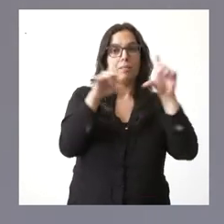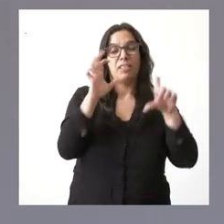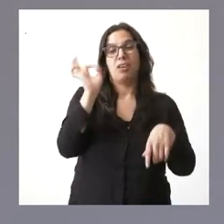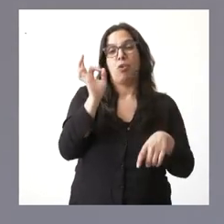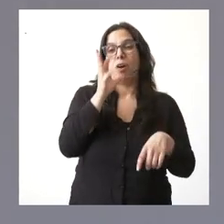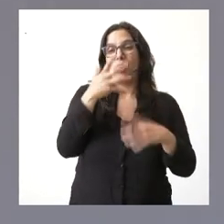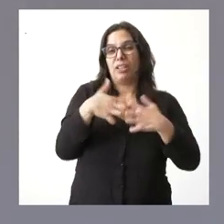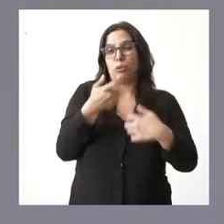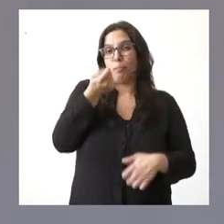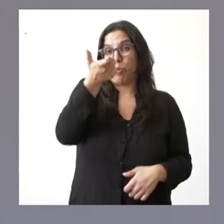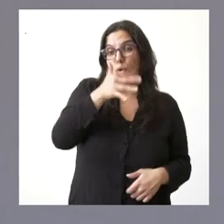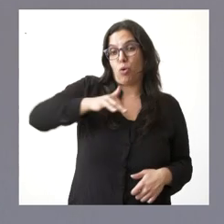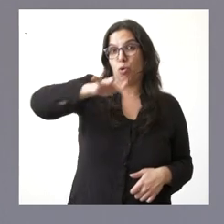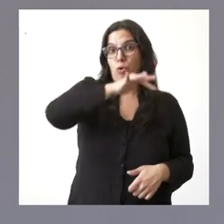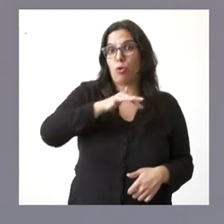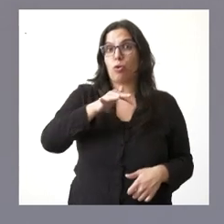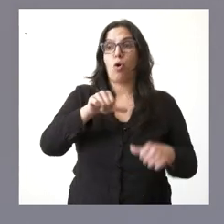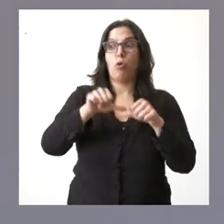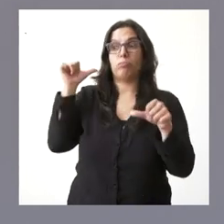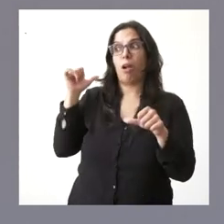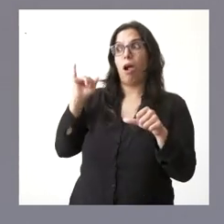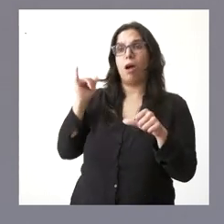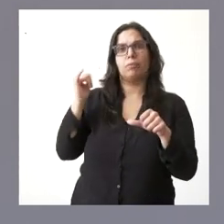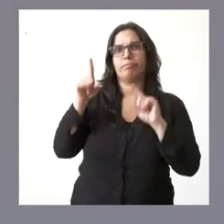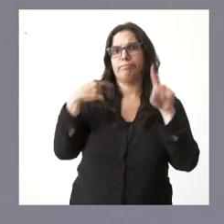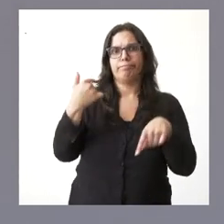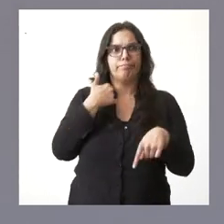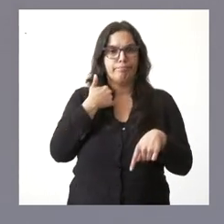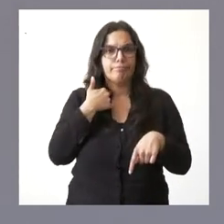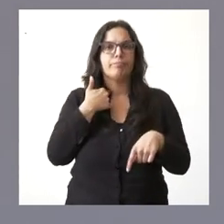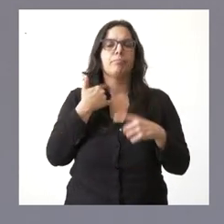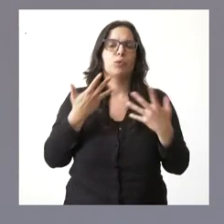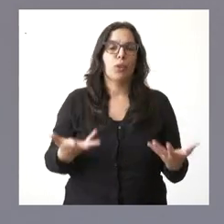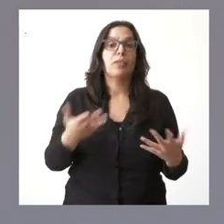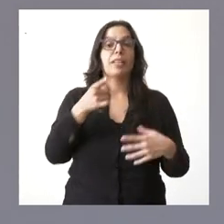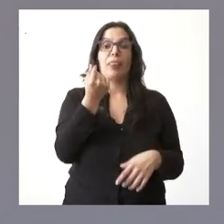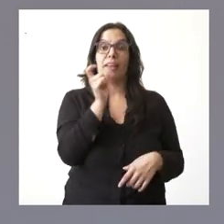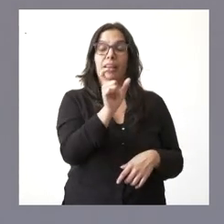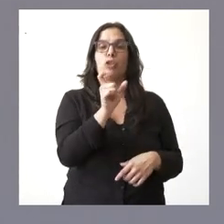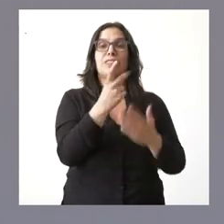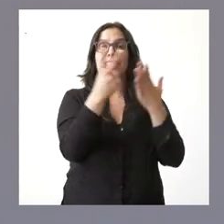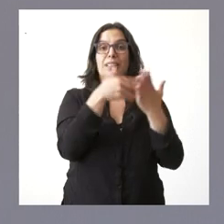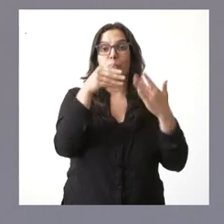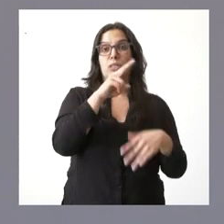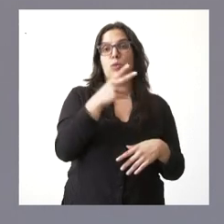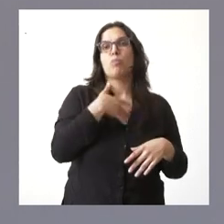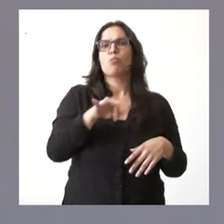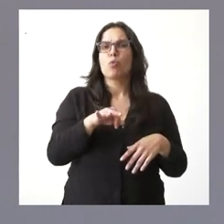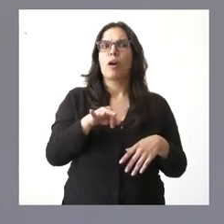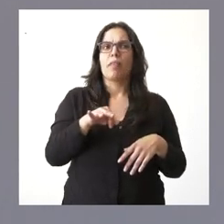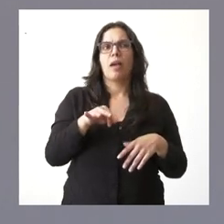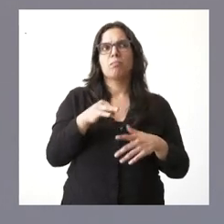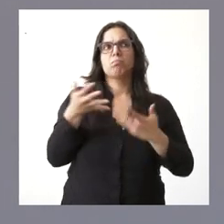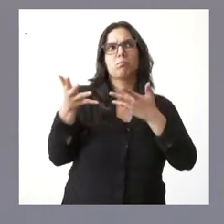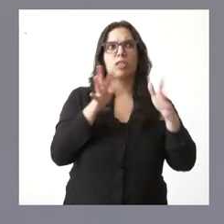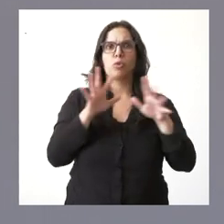sector industrial o que, habiéndolo tenido, pues lo perdieron en el pasado. Esta cantidad de 7 millones de euros estimamos que puede movilizar en términos de